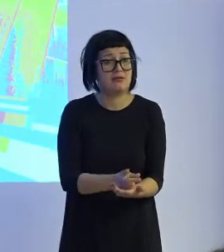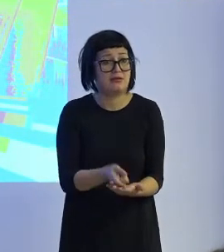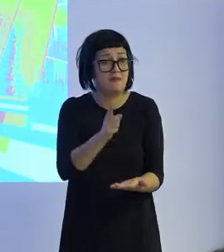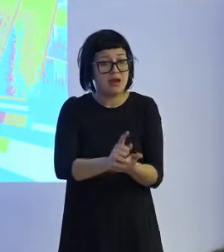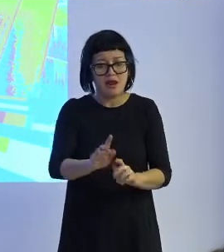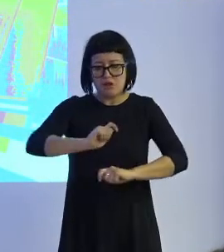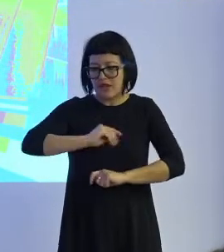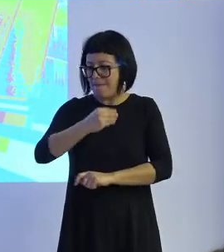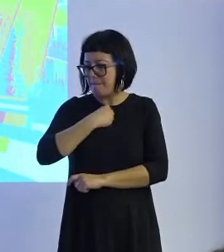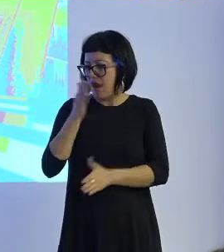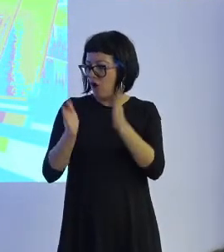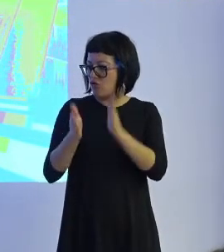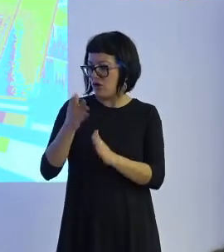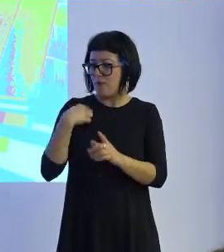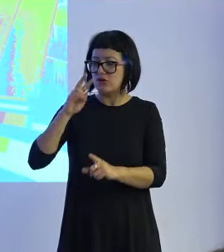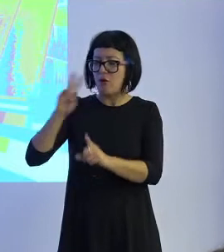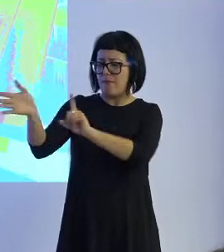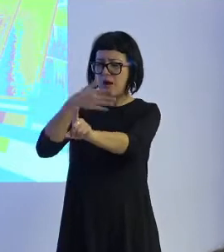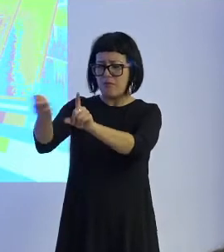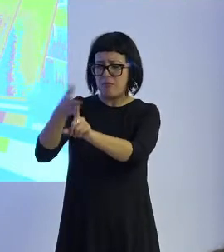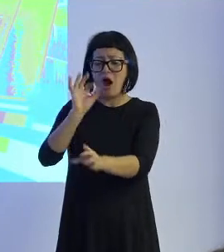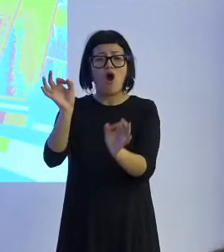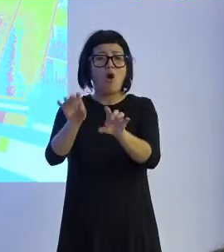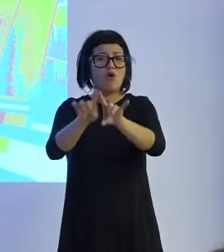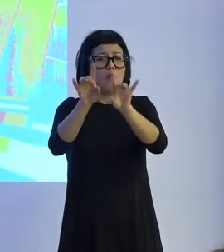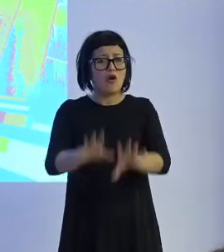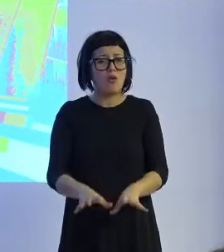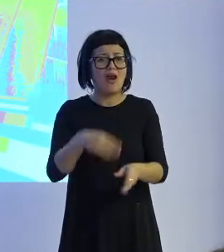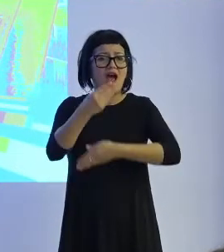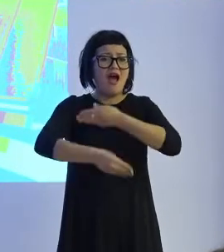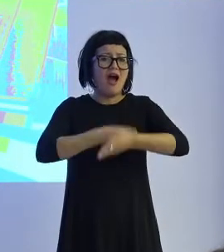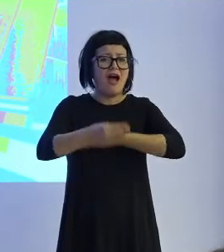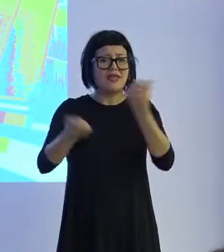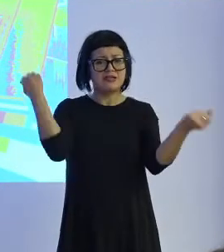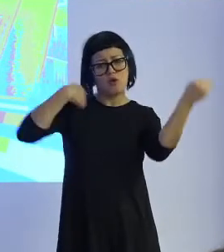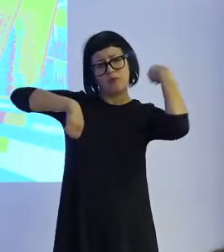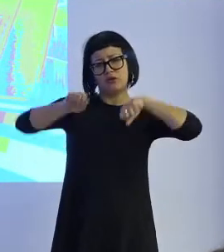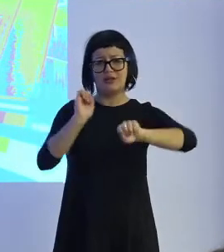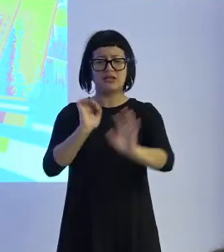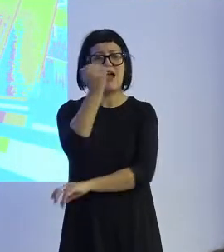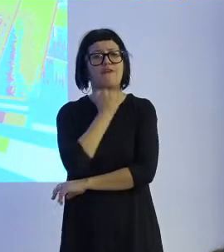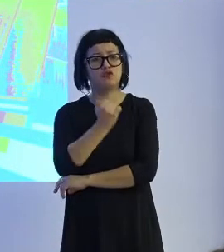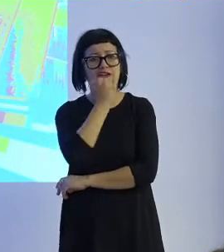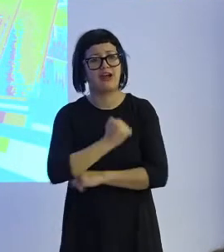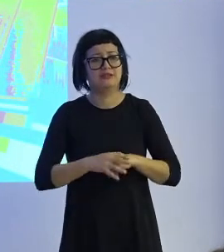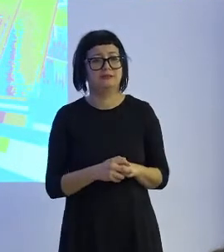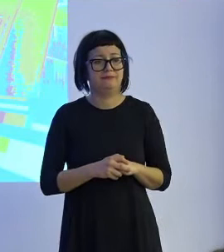sentimos pena hacia un robot que pueda estar siendo maltratado o sobre el que se puedan estar practicando ciertas conductas abusivas.